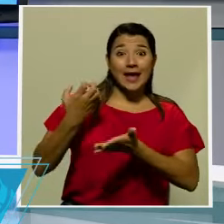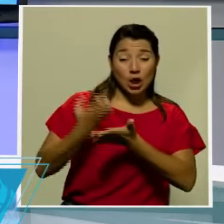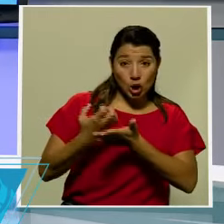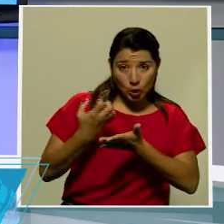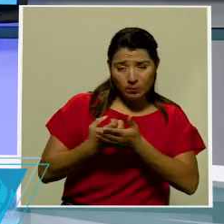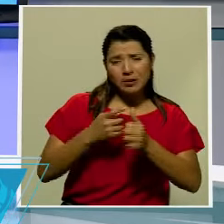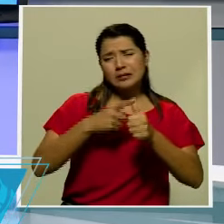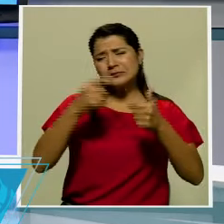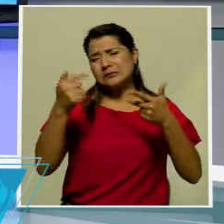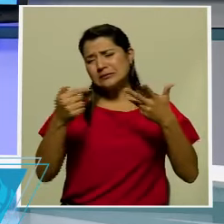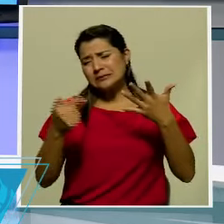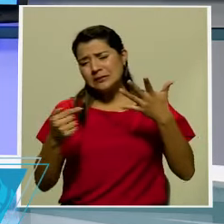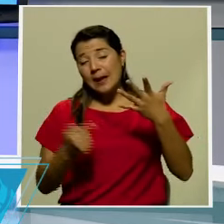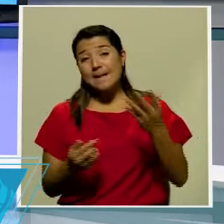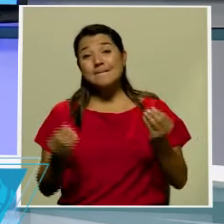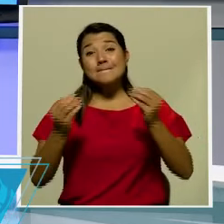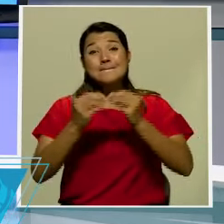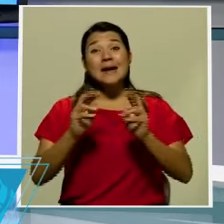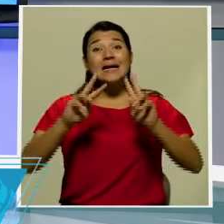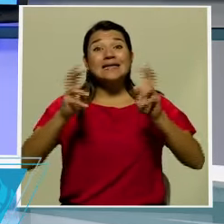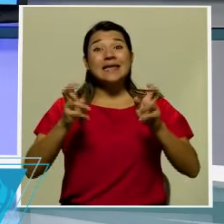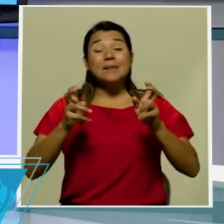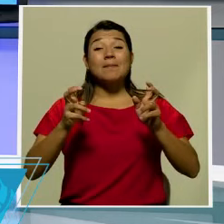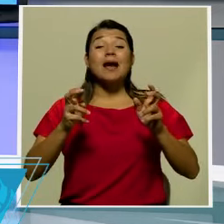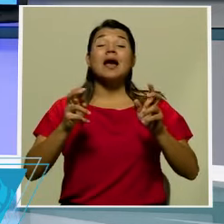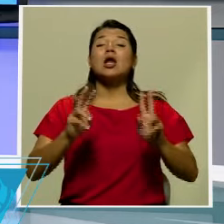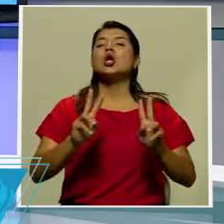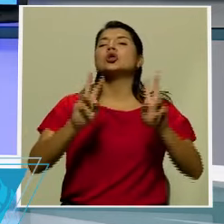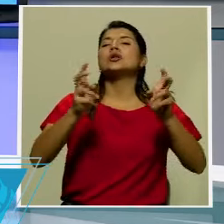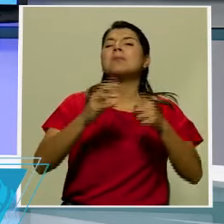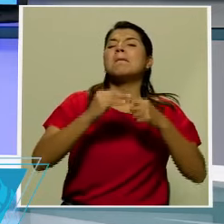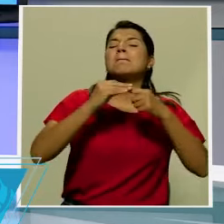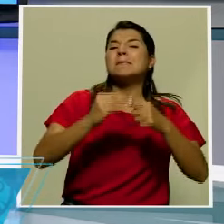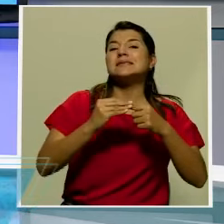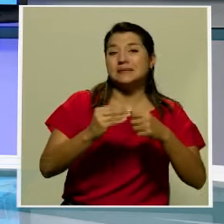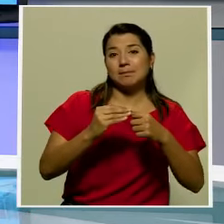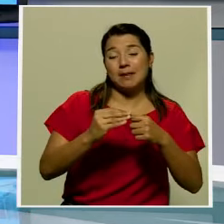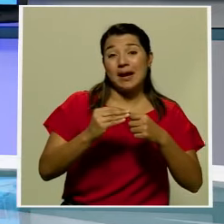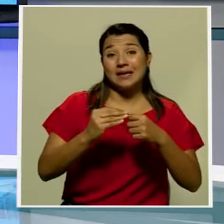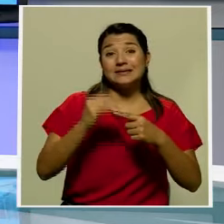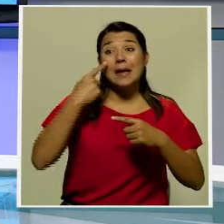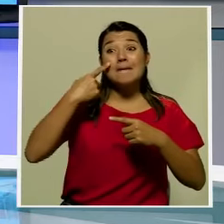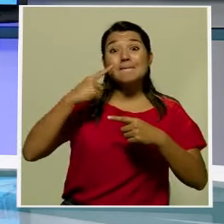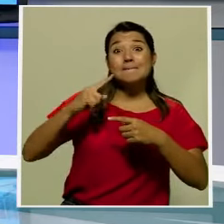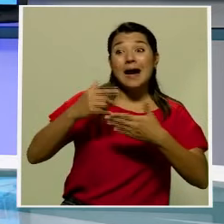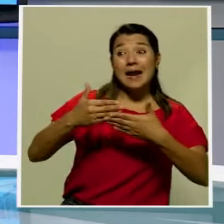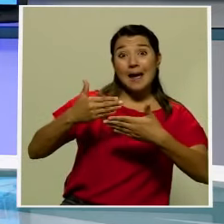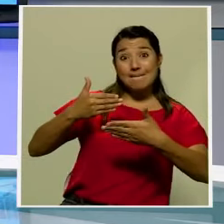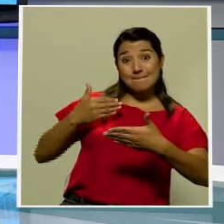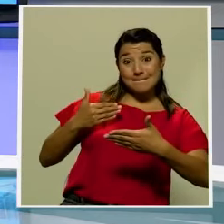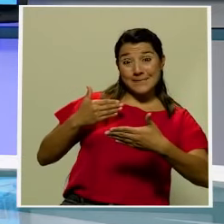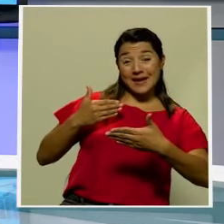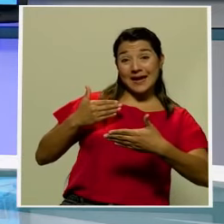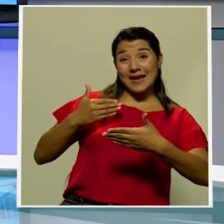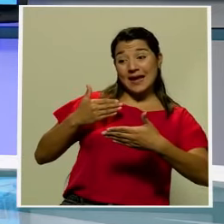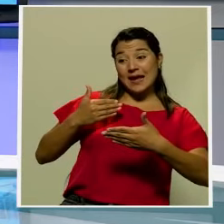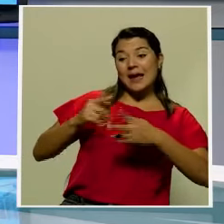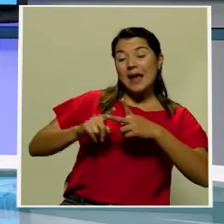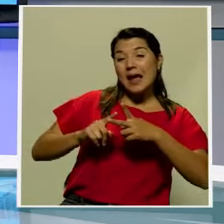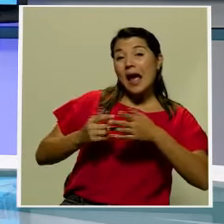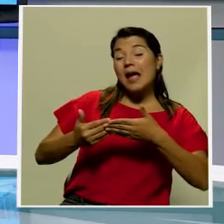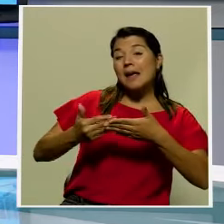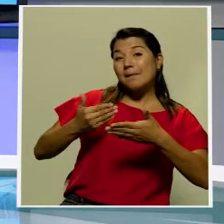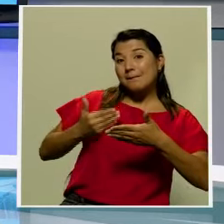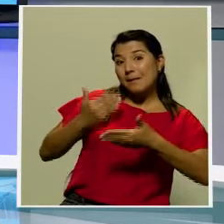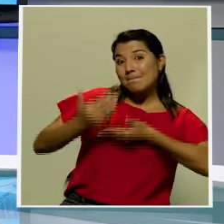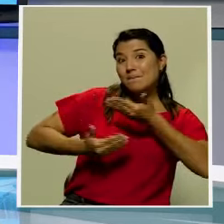económicos serán los elementos que dominarán la pre-campaña electoral que viviremos durante